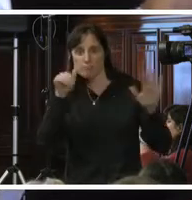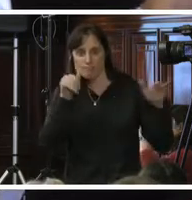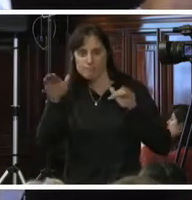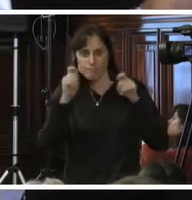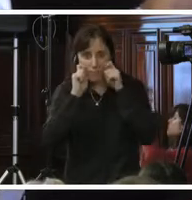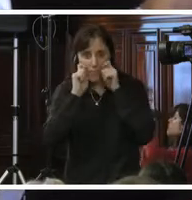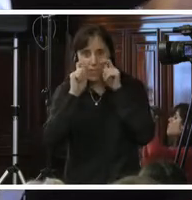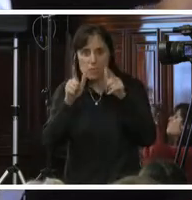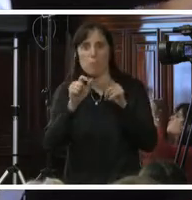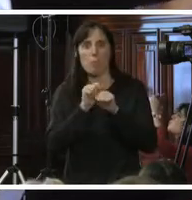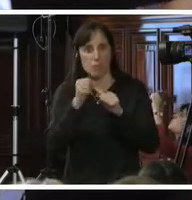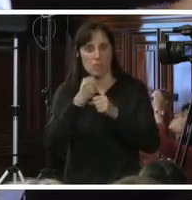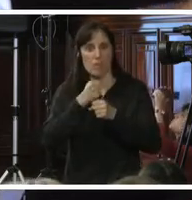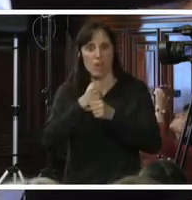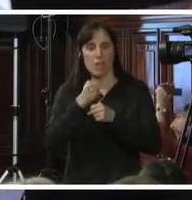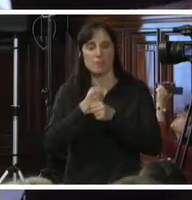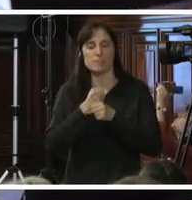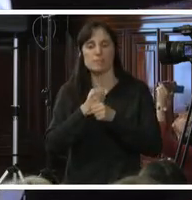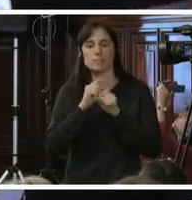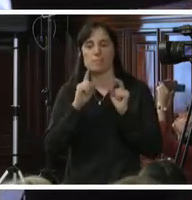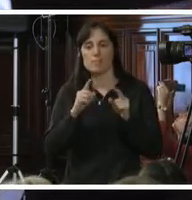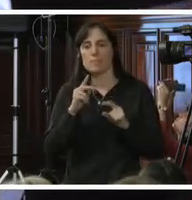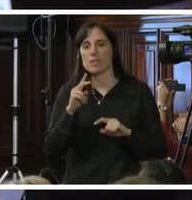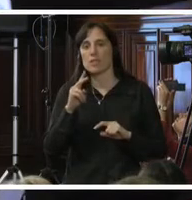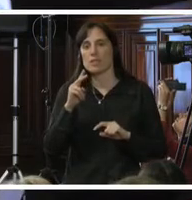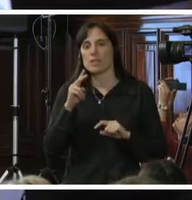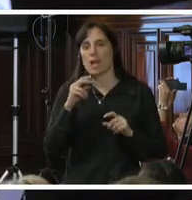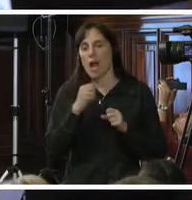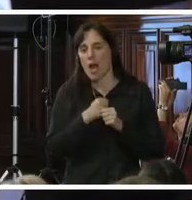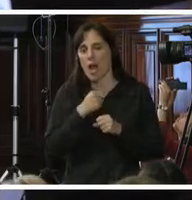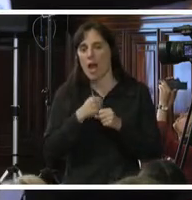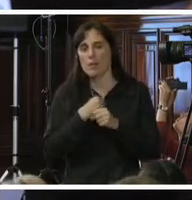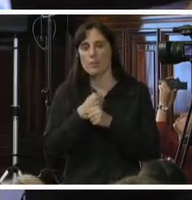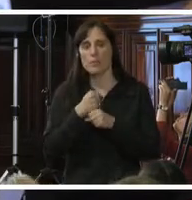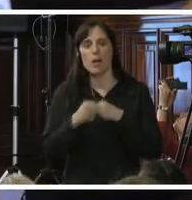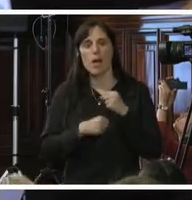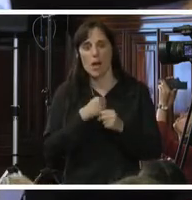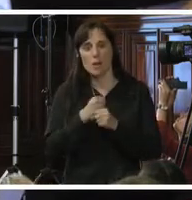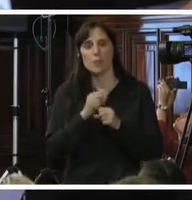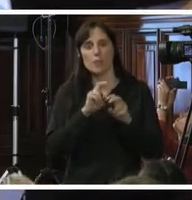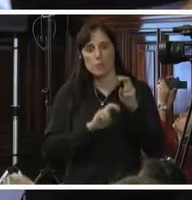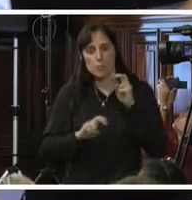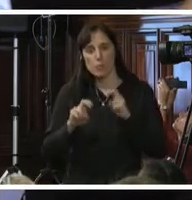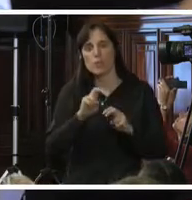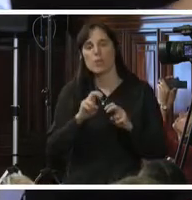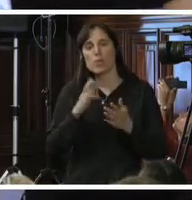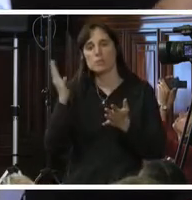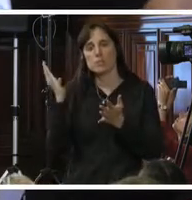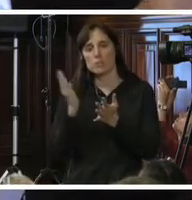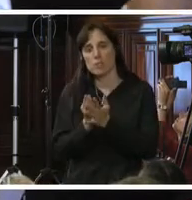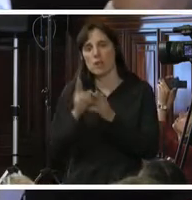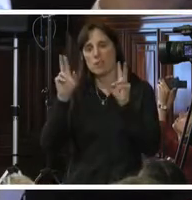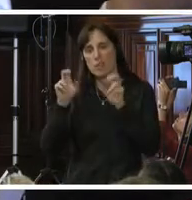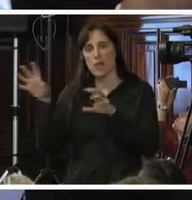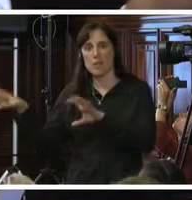necesarios para una acción eficaz. Después de casi dos decenios de experiencia en la aplicación del protocolo para prevenir, reprimir y sancionar la trata